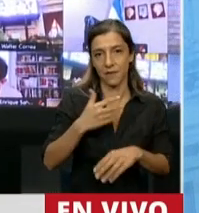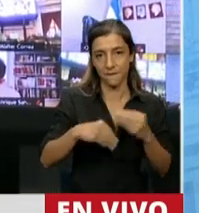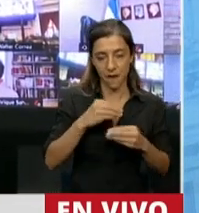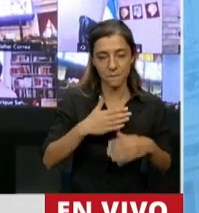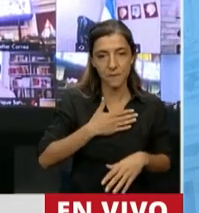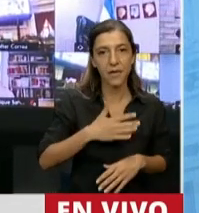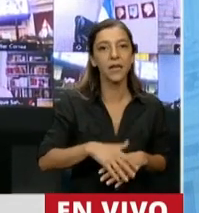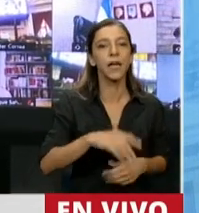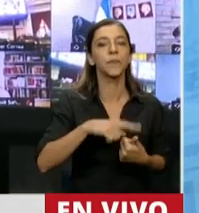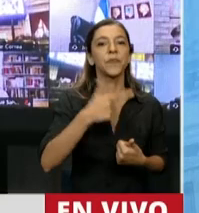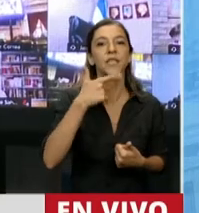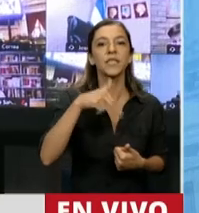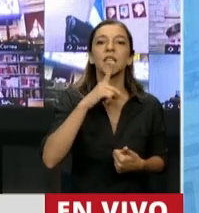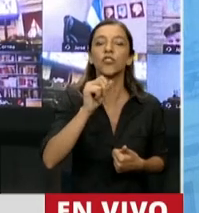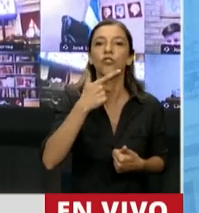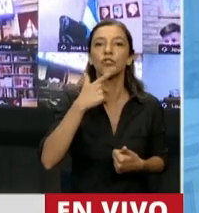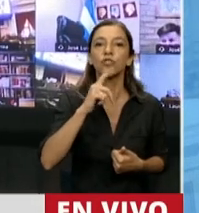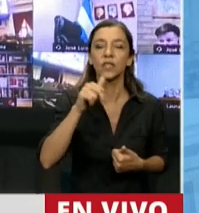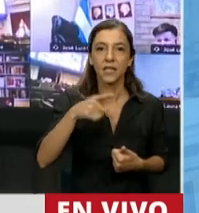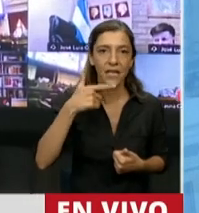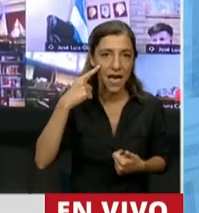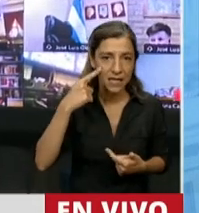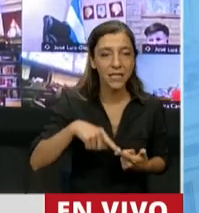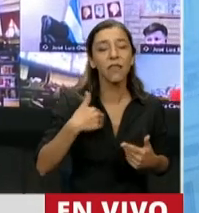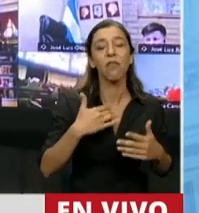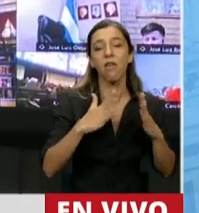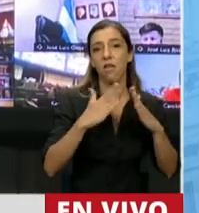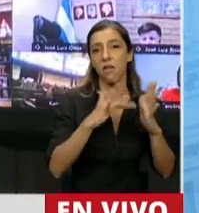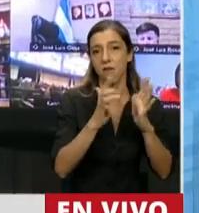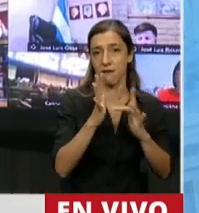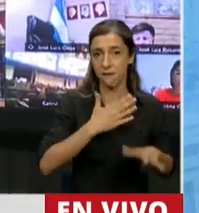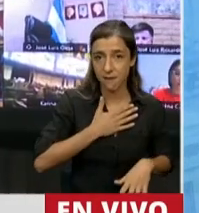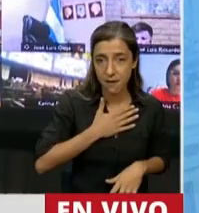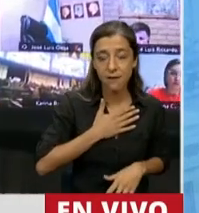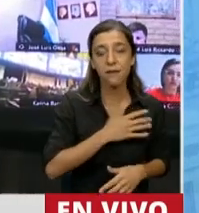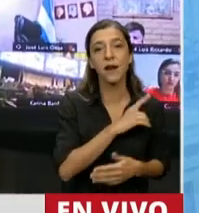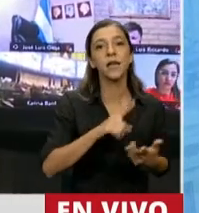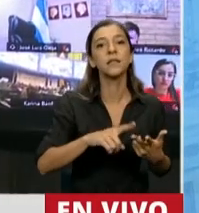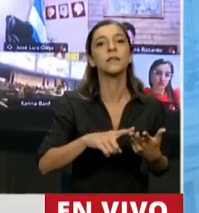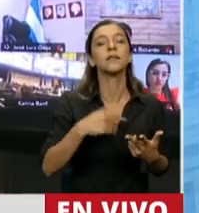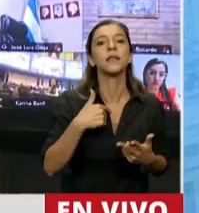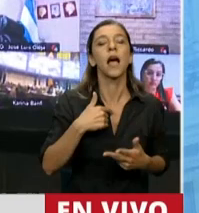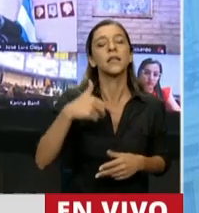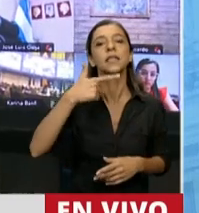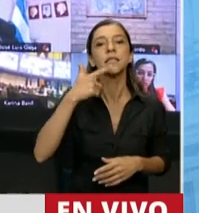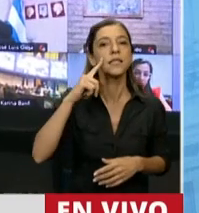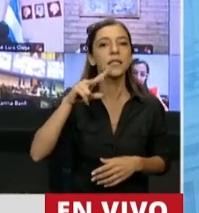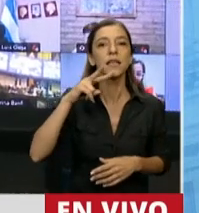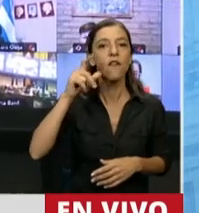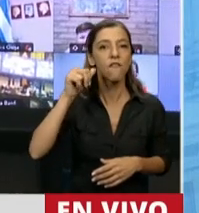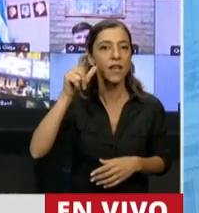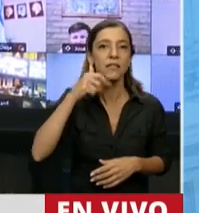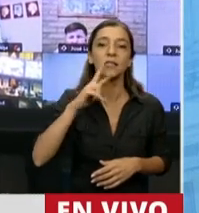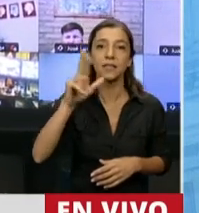Alejandro Santostasi de Ciudad de Buenos Aires, pastor de mi iglesia, José María Silvestri de Rosario y Gimiguel